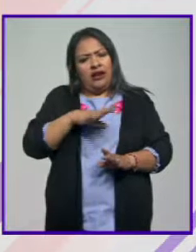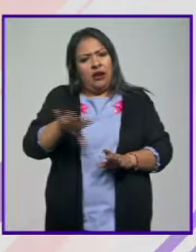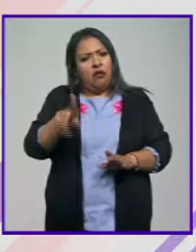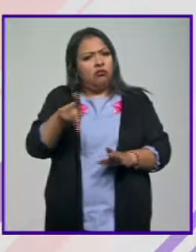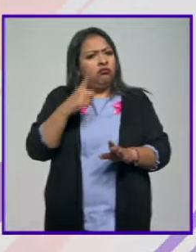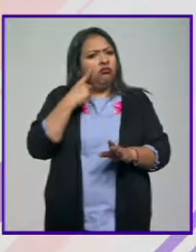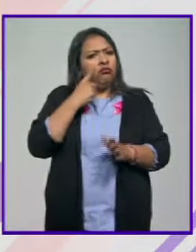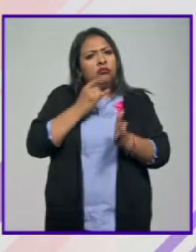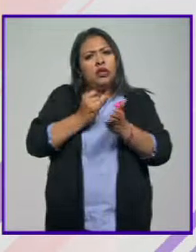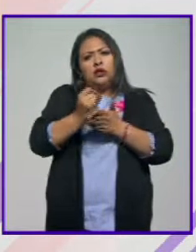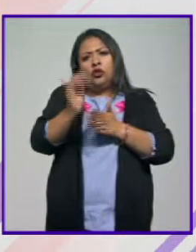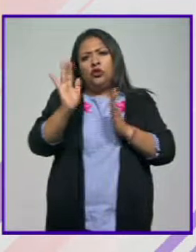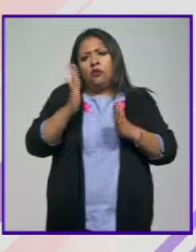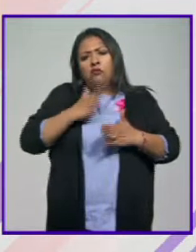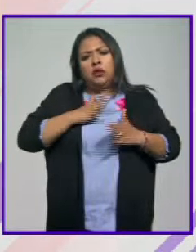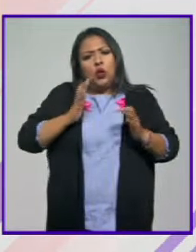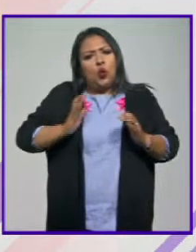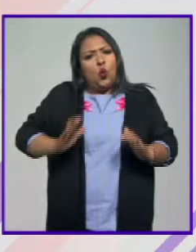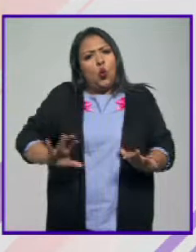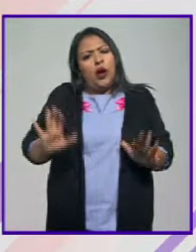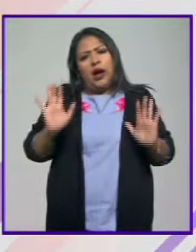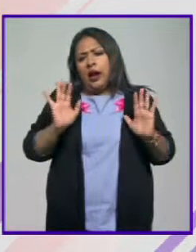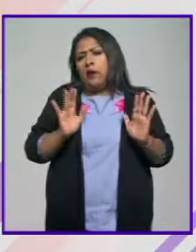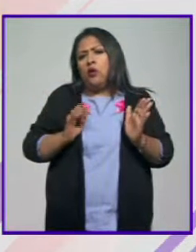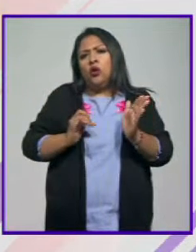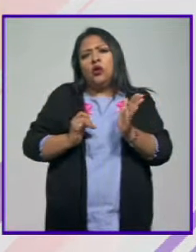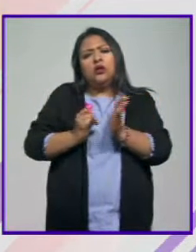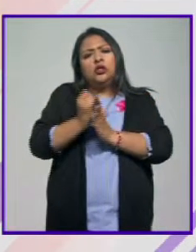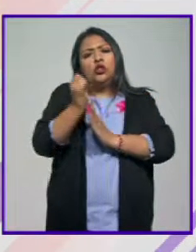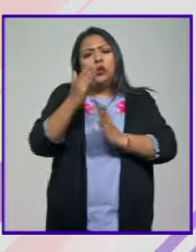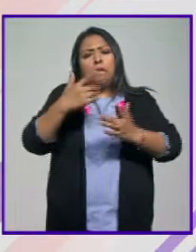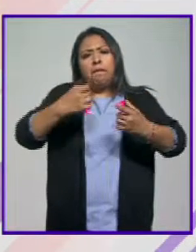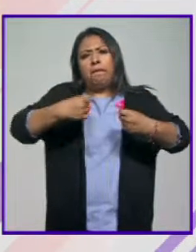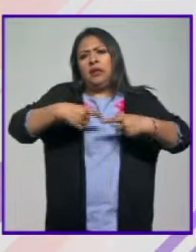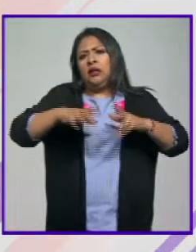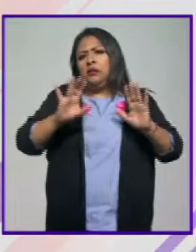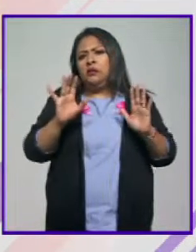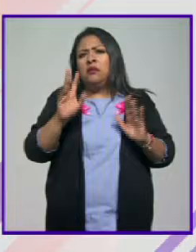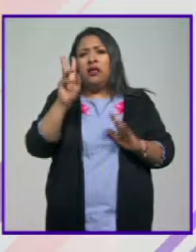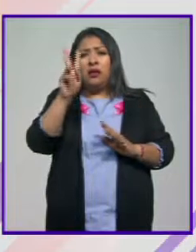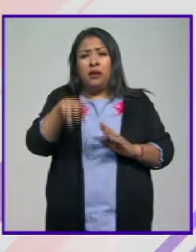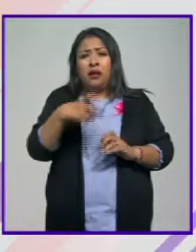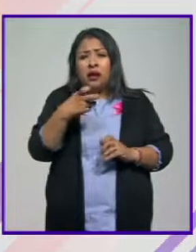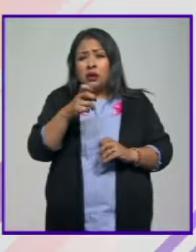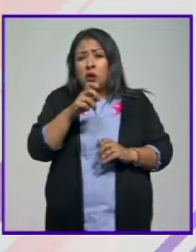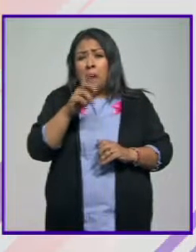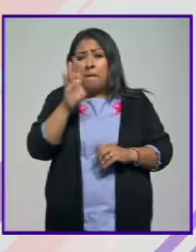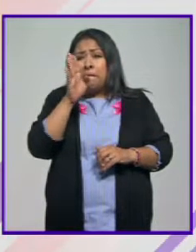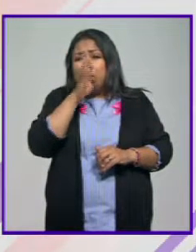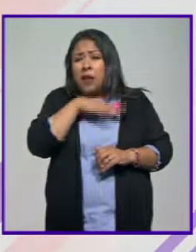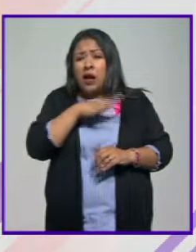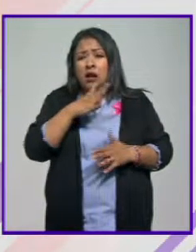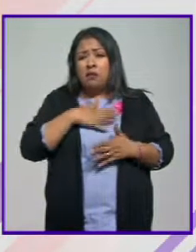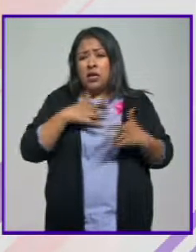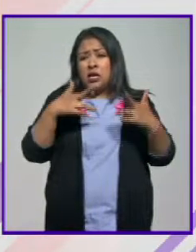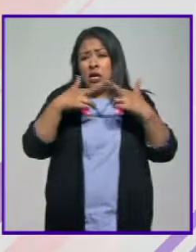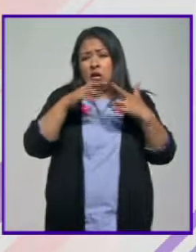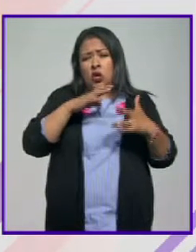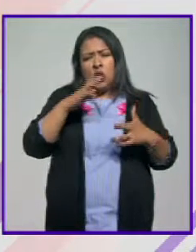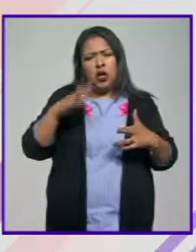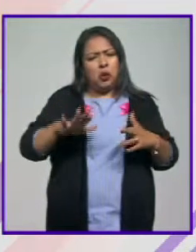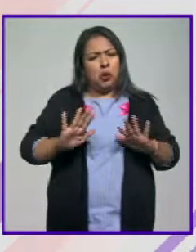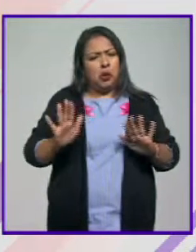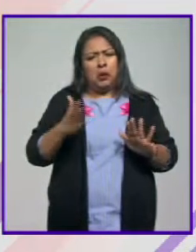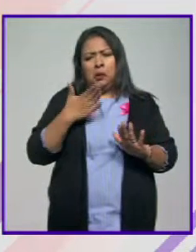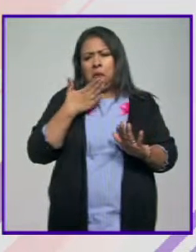decidir sobre su propio cuerpo, a decidir sobre sí mismas, sin que esto esté peleado con la práctica de la religión católica,